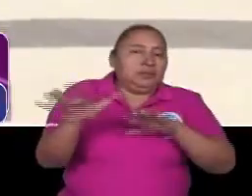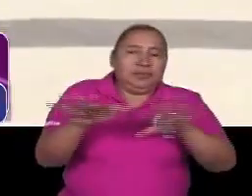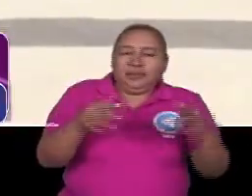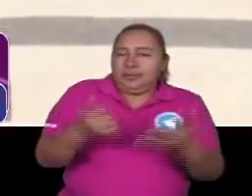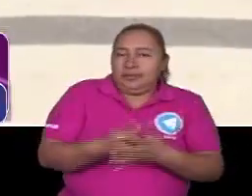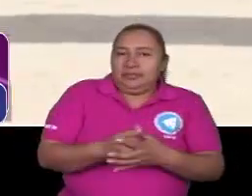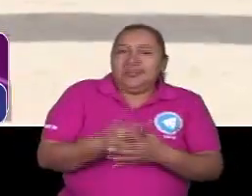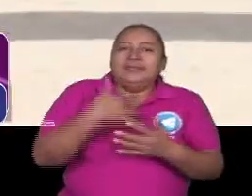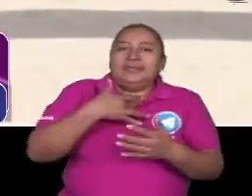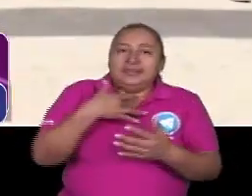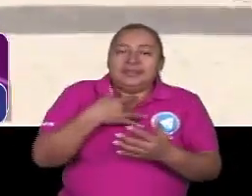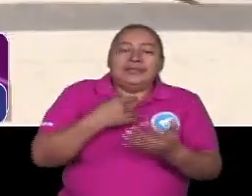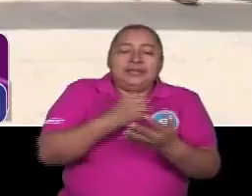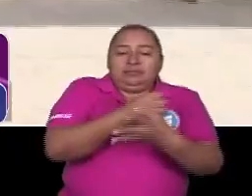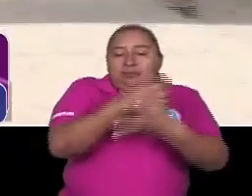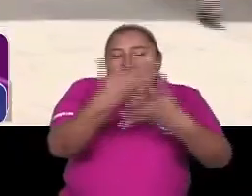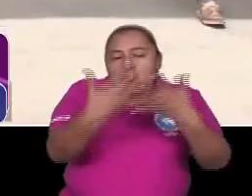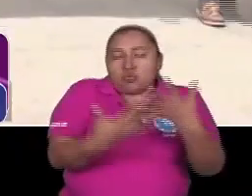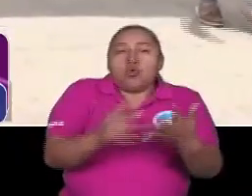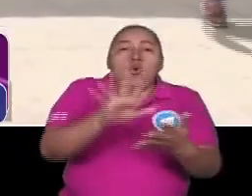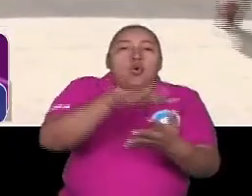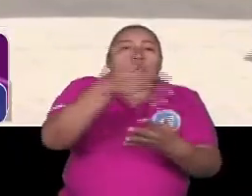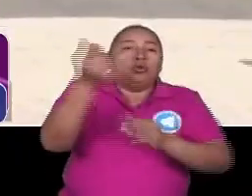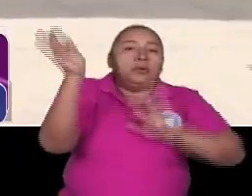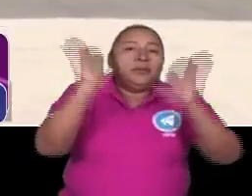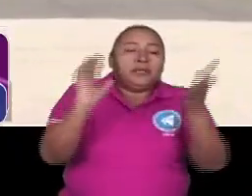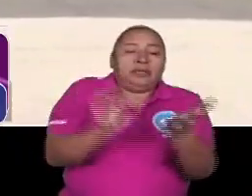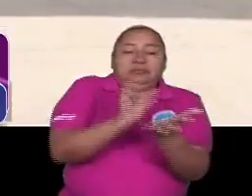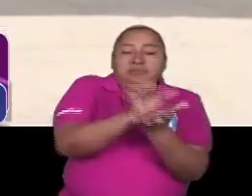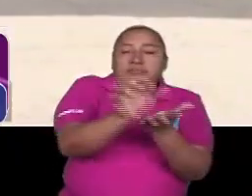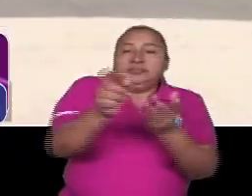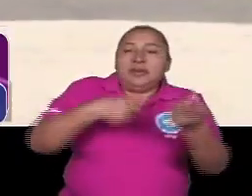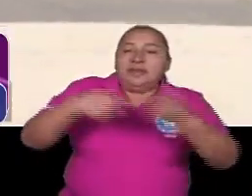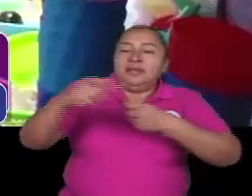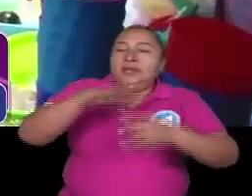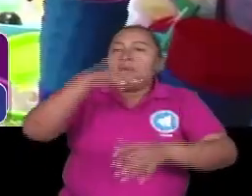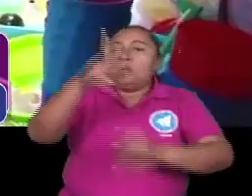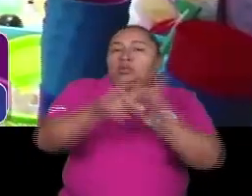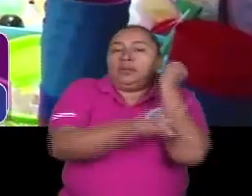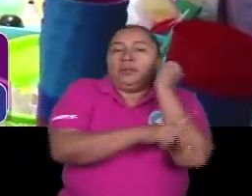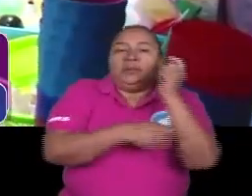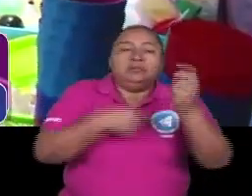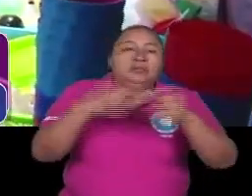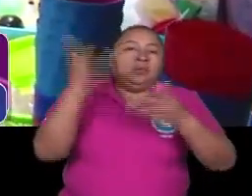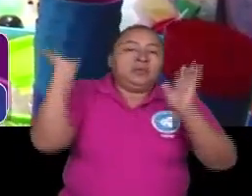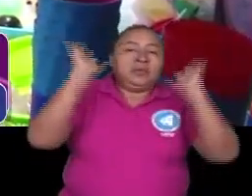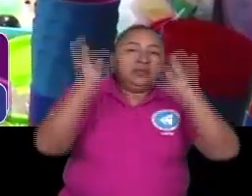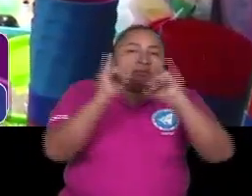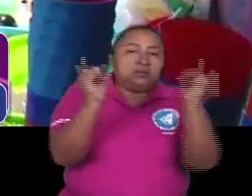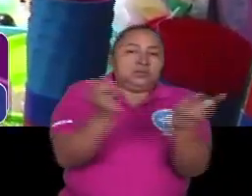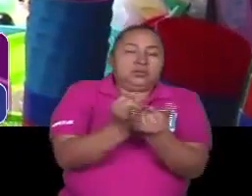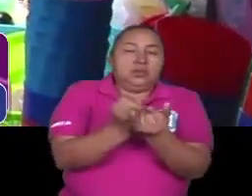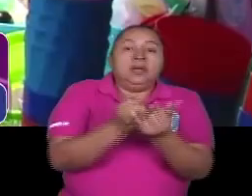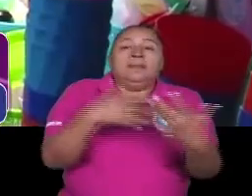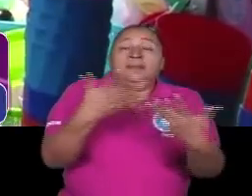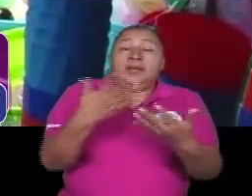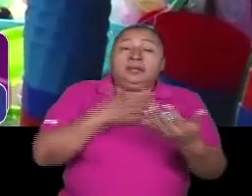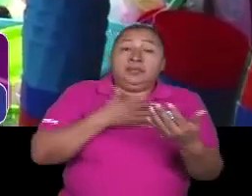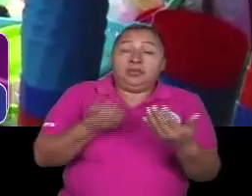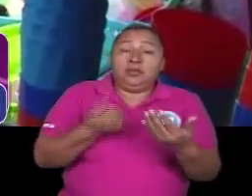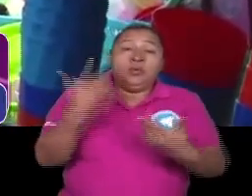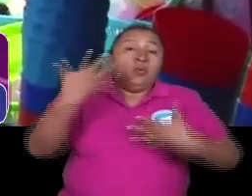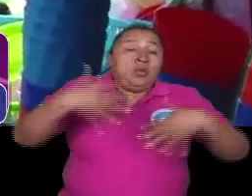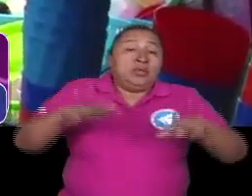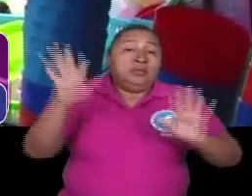es necesario diversificar totalmente la producción importable con todos los mercados internacionales para evitarle porque cualquier